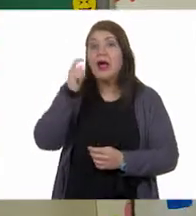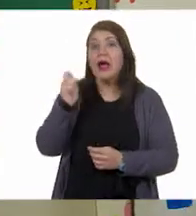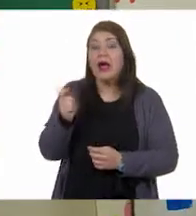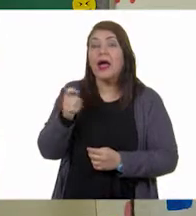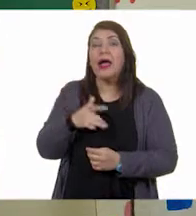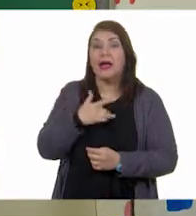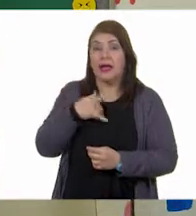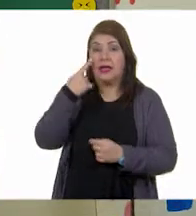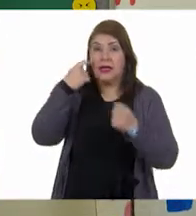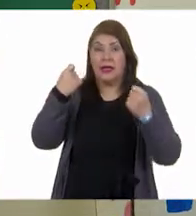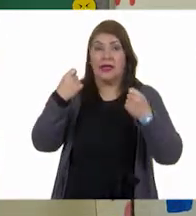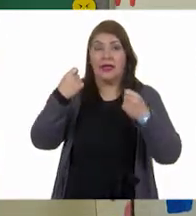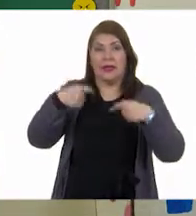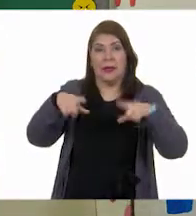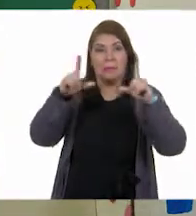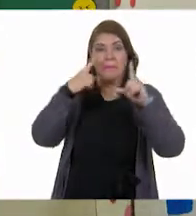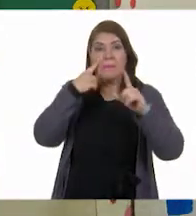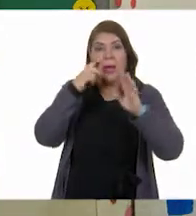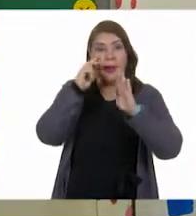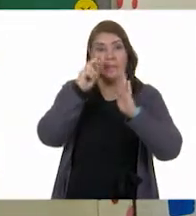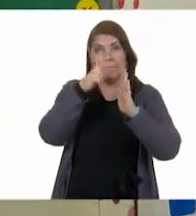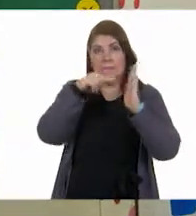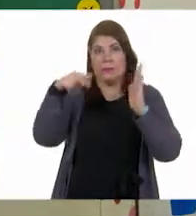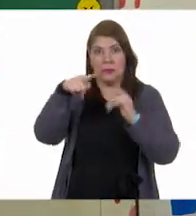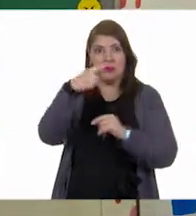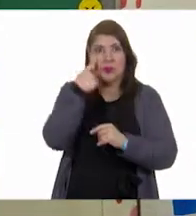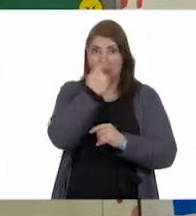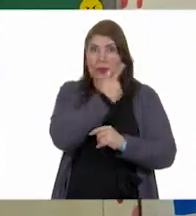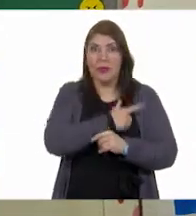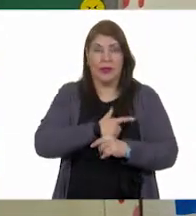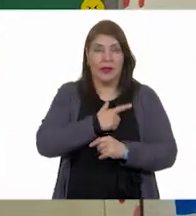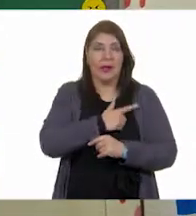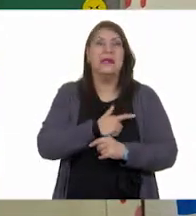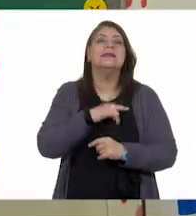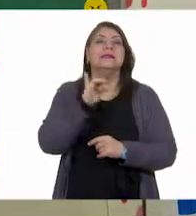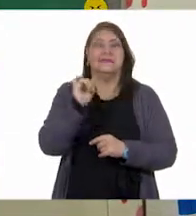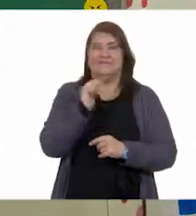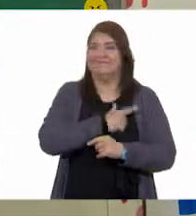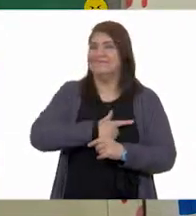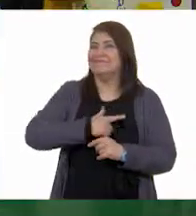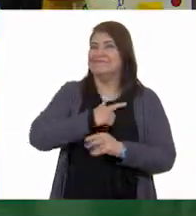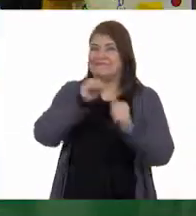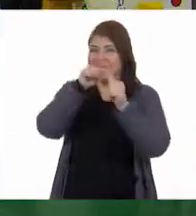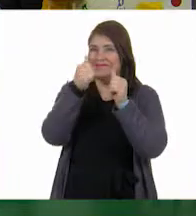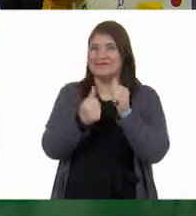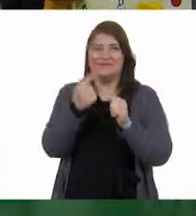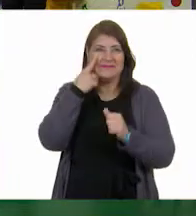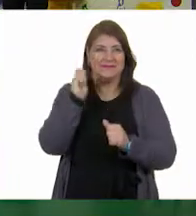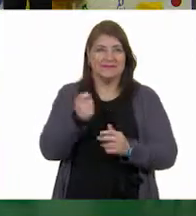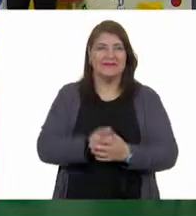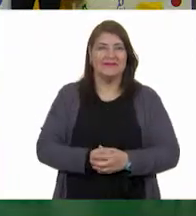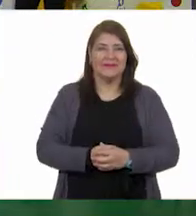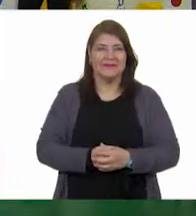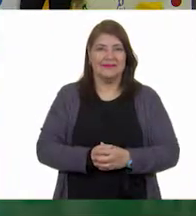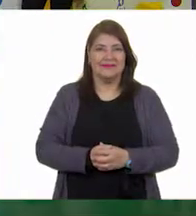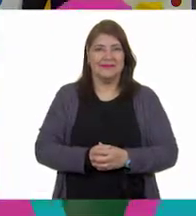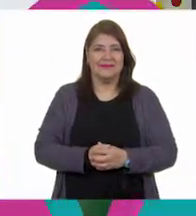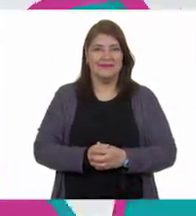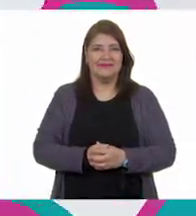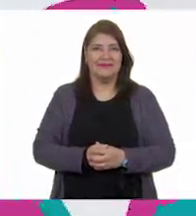si vemos una pintura? ¿Les gustan las pinturas? ¡Uy, sí, sí, sí! el arte, sí. Vamos a verlo, sí. Vamos a verla.